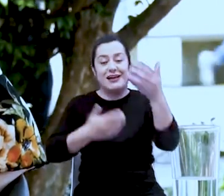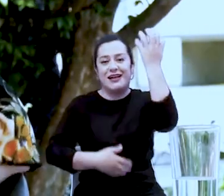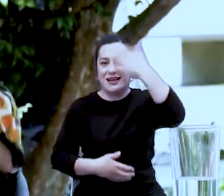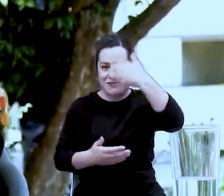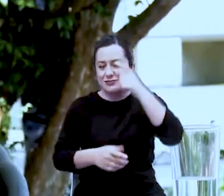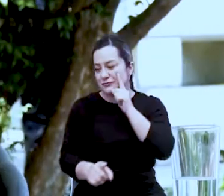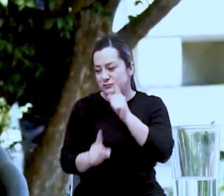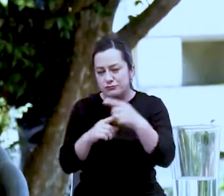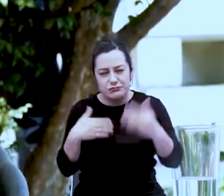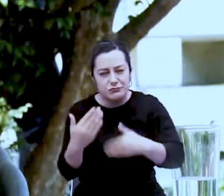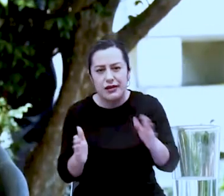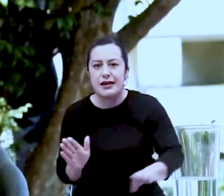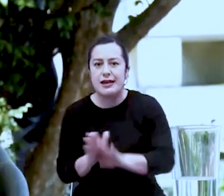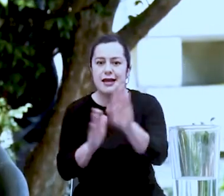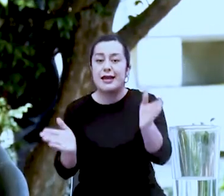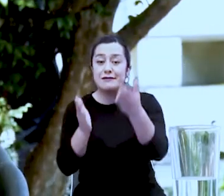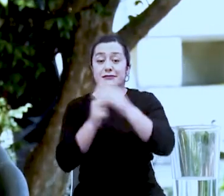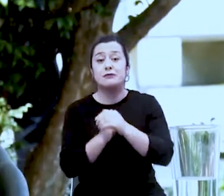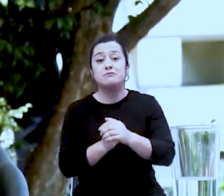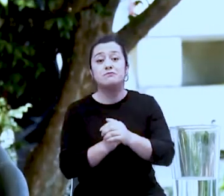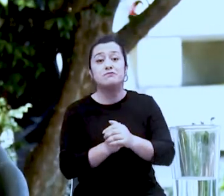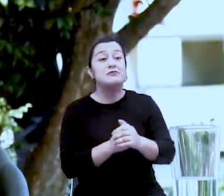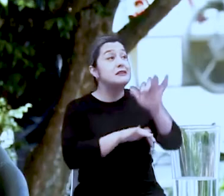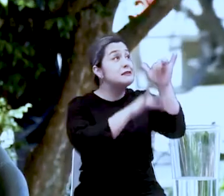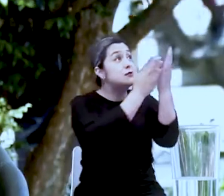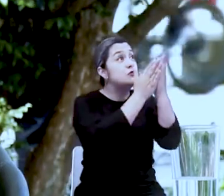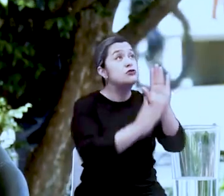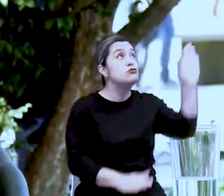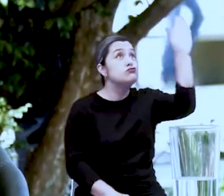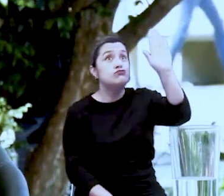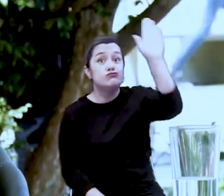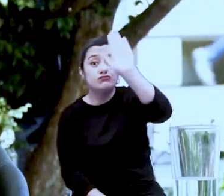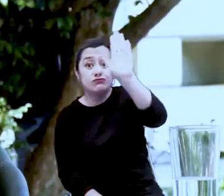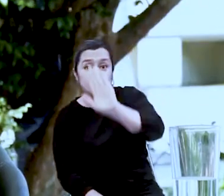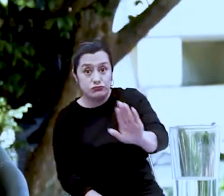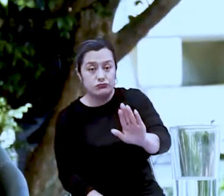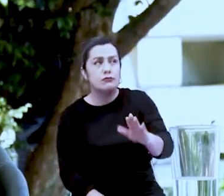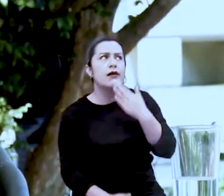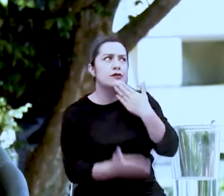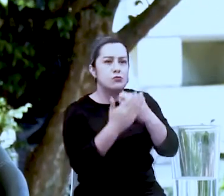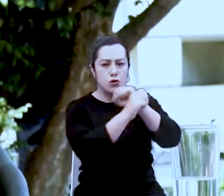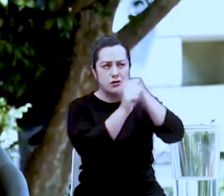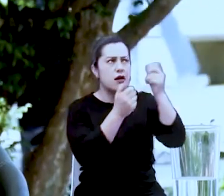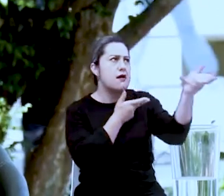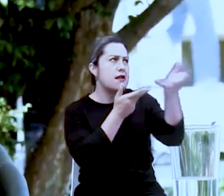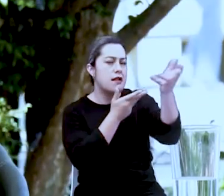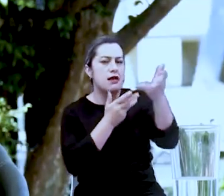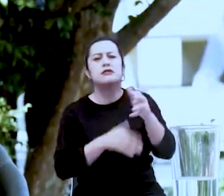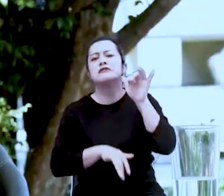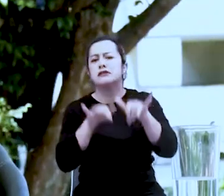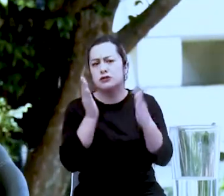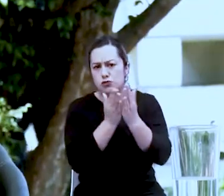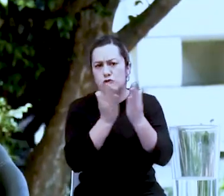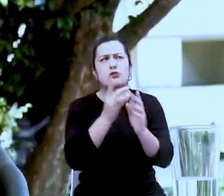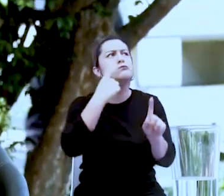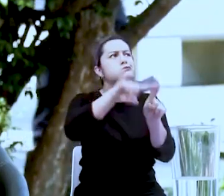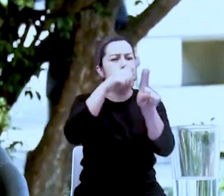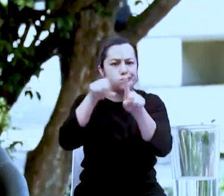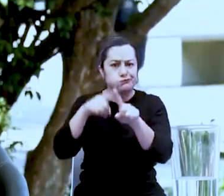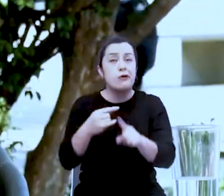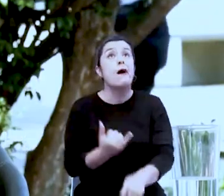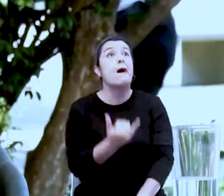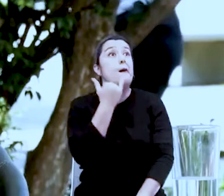Avanzar, a las entidades territoriales que estuvieron con nosotros esta mañana, y por supuesto también a las secretarías de educación que estuvieron allí en el